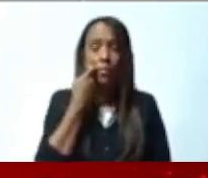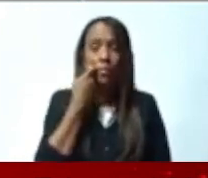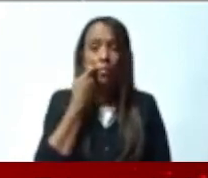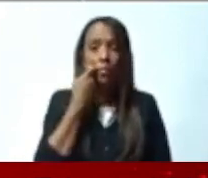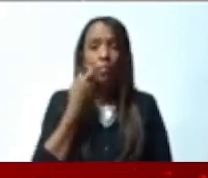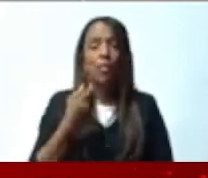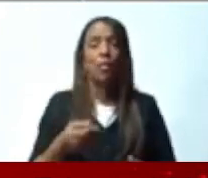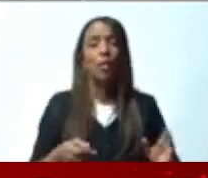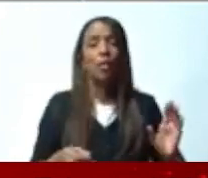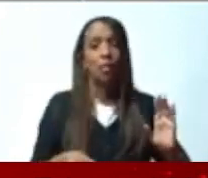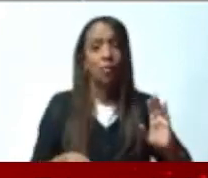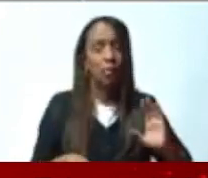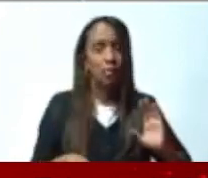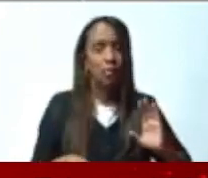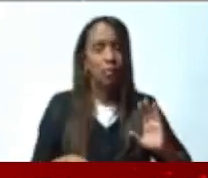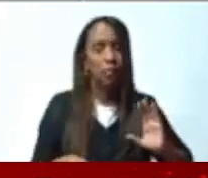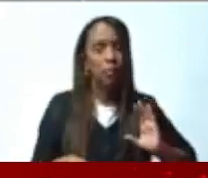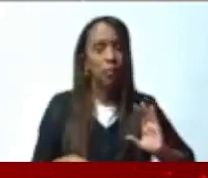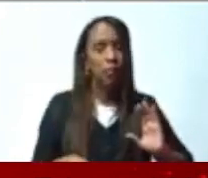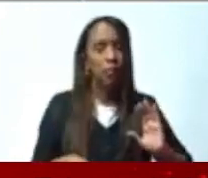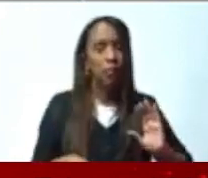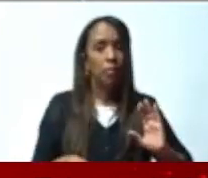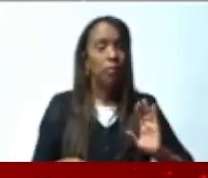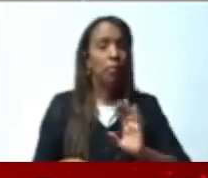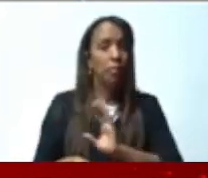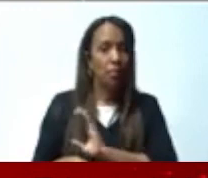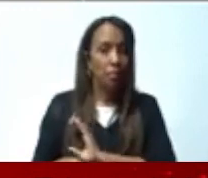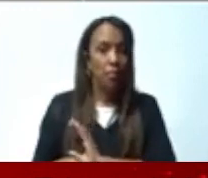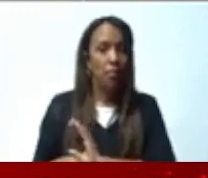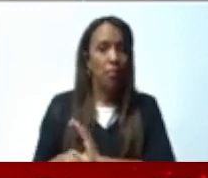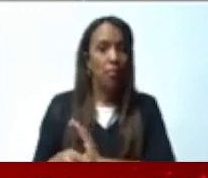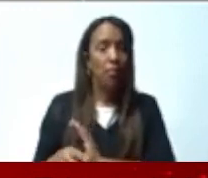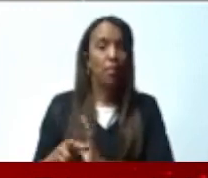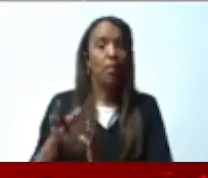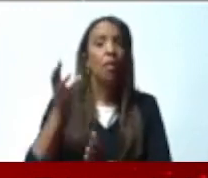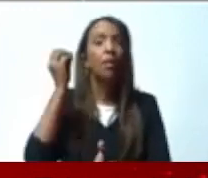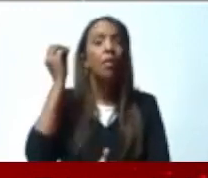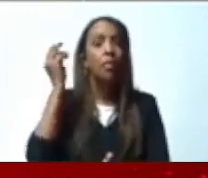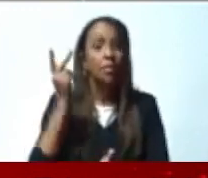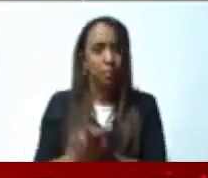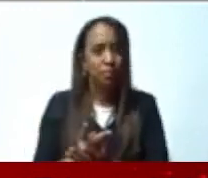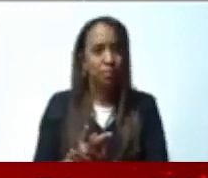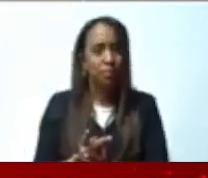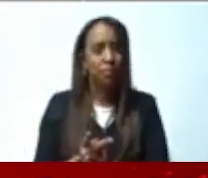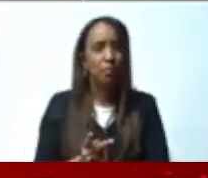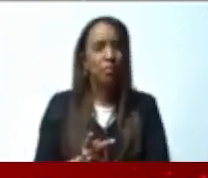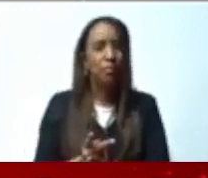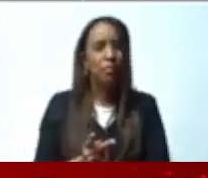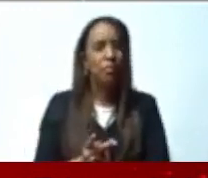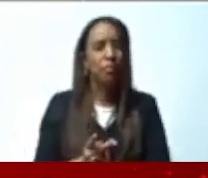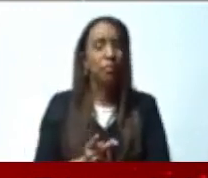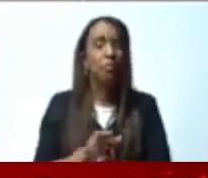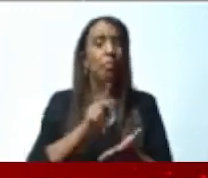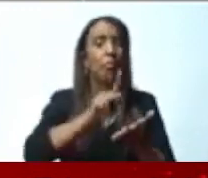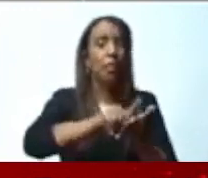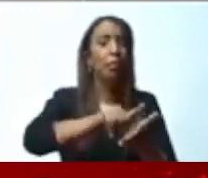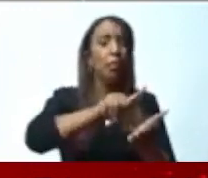255.000 millones de pesos en excepciones al gran capital